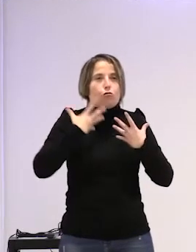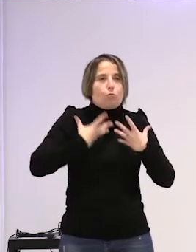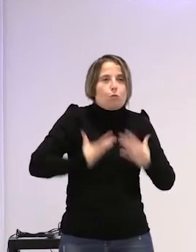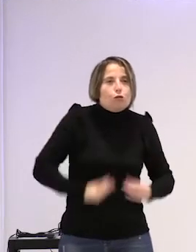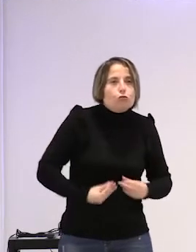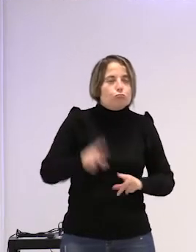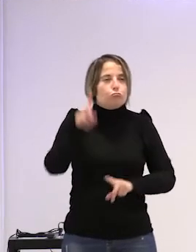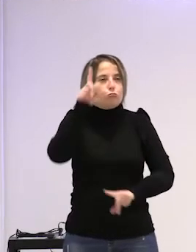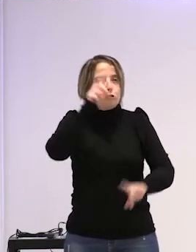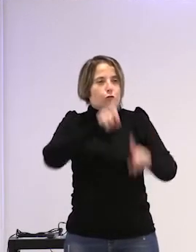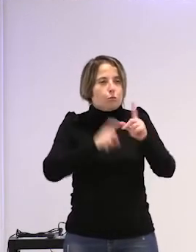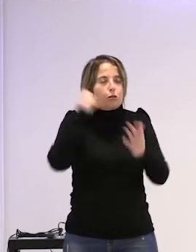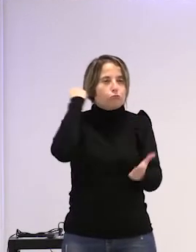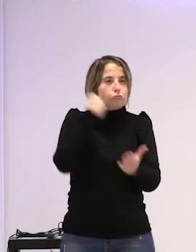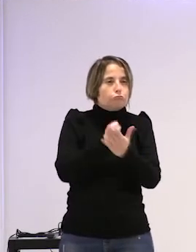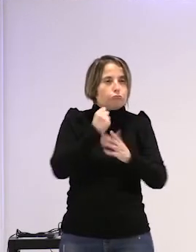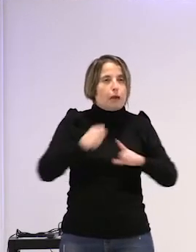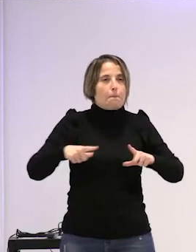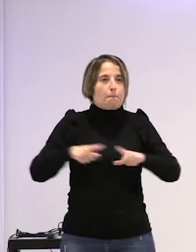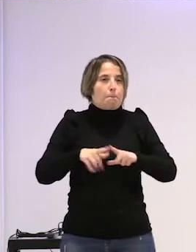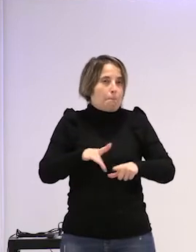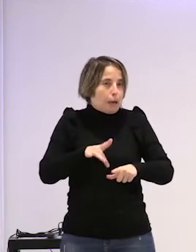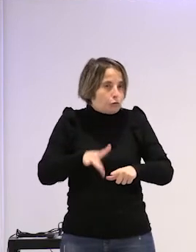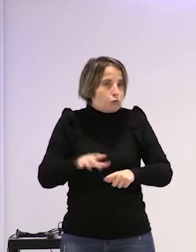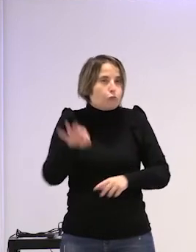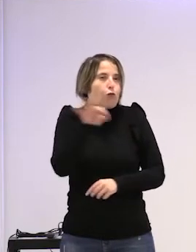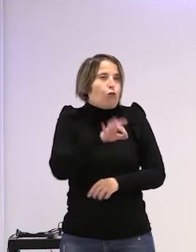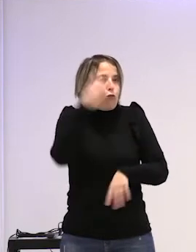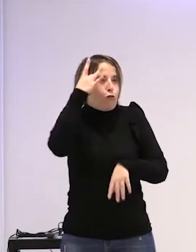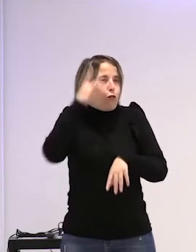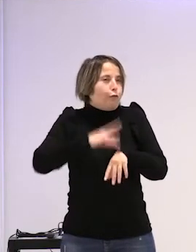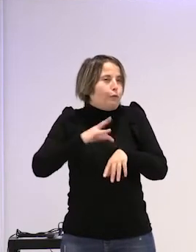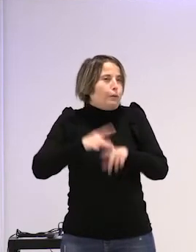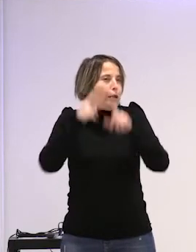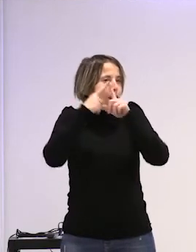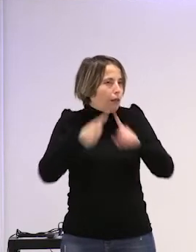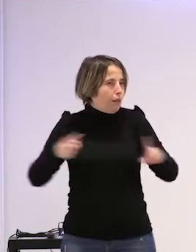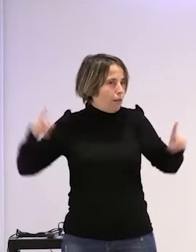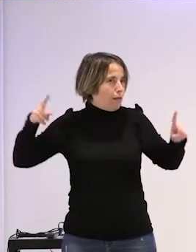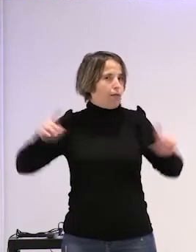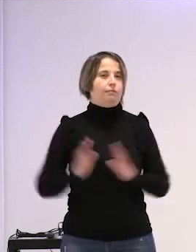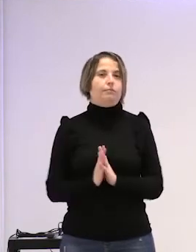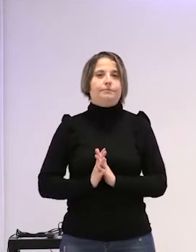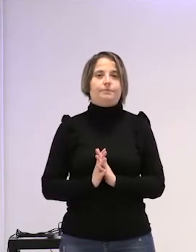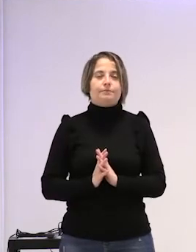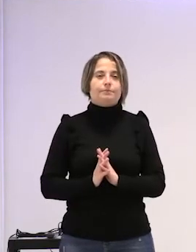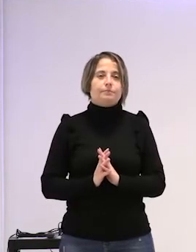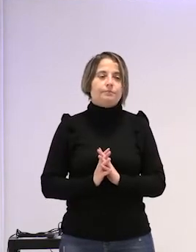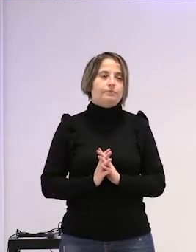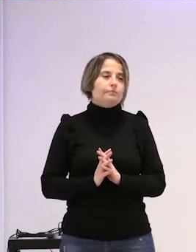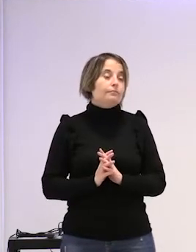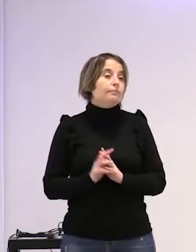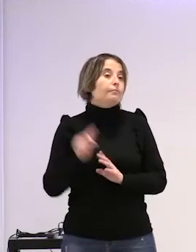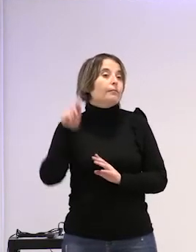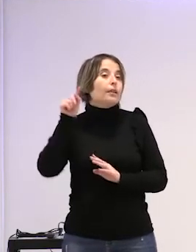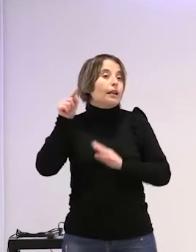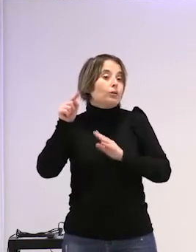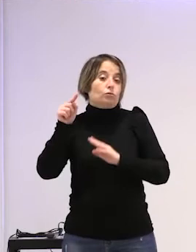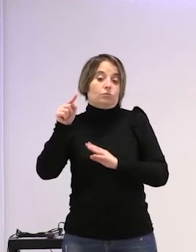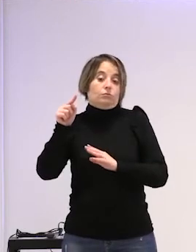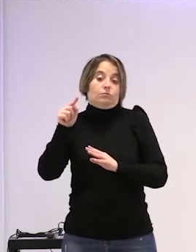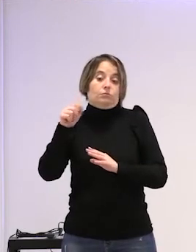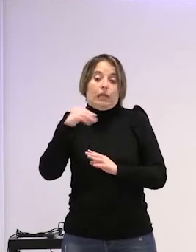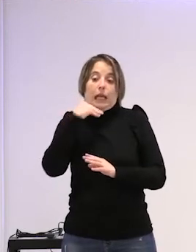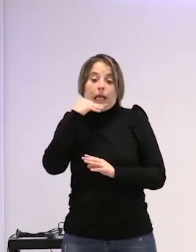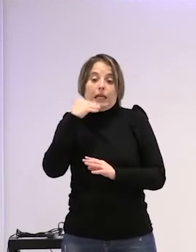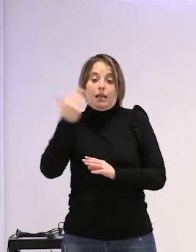un transmotismo la masturbación o una enfermedad prolongada bueno esto es de antes de ayer